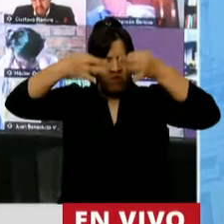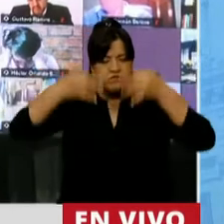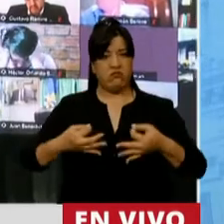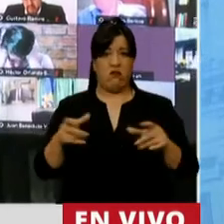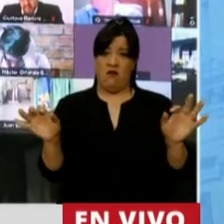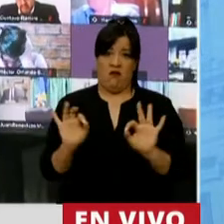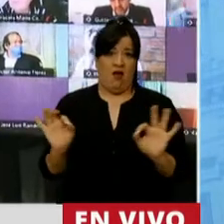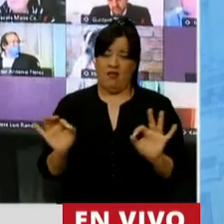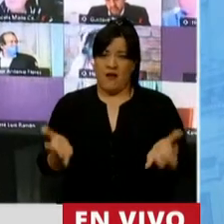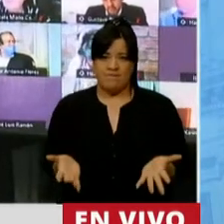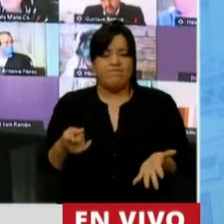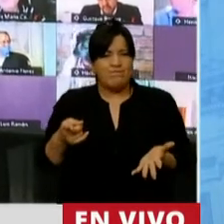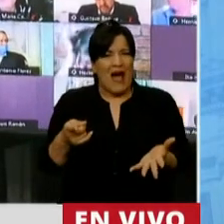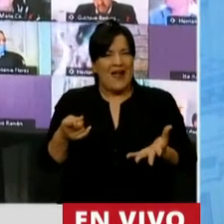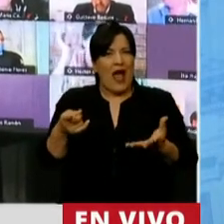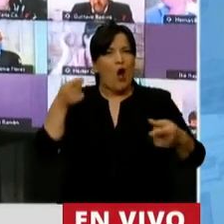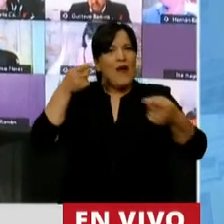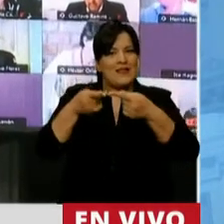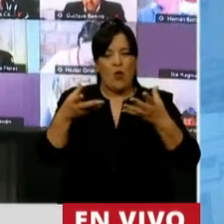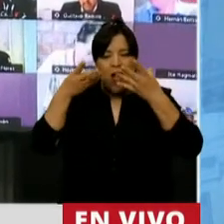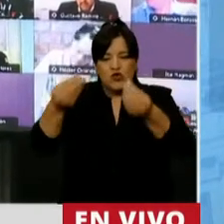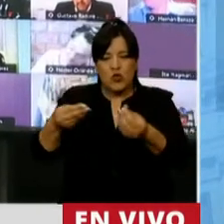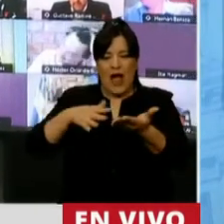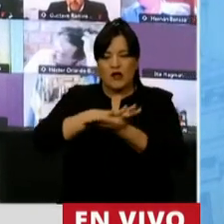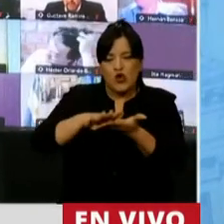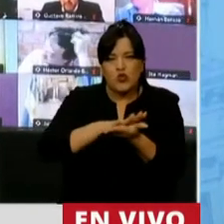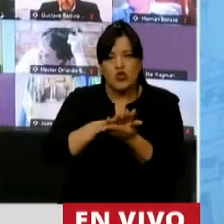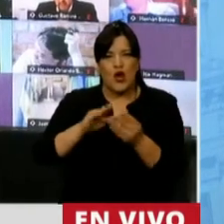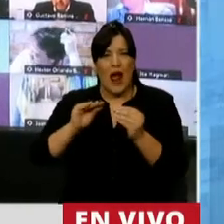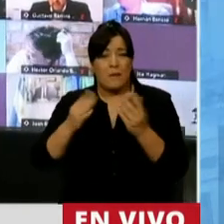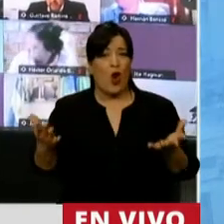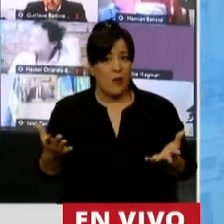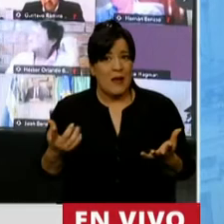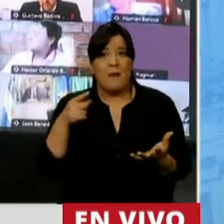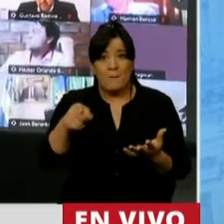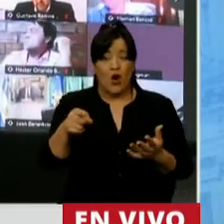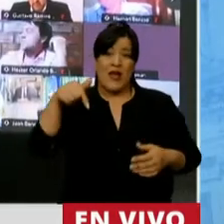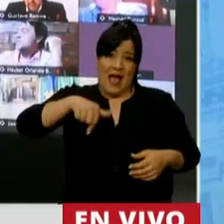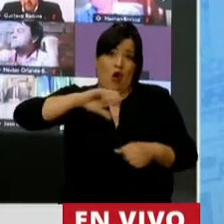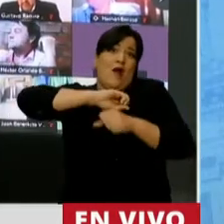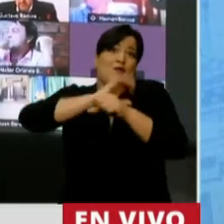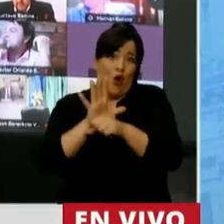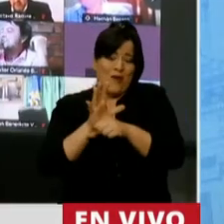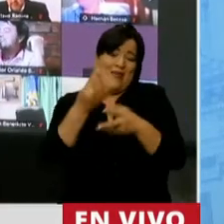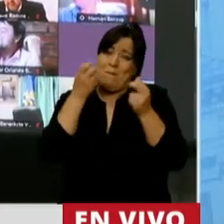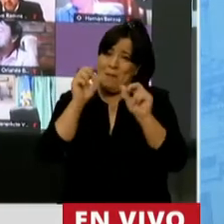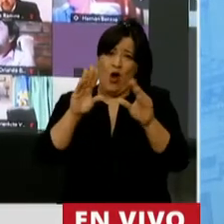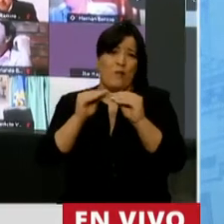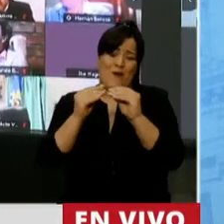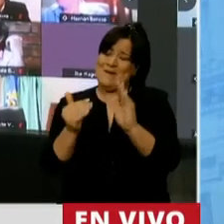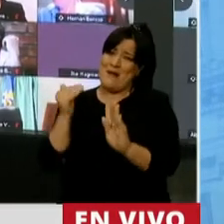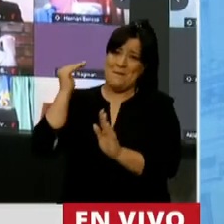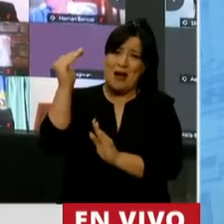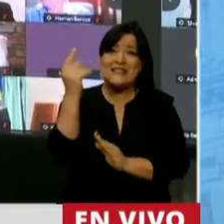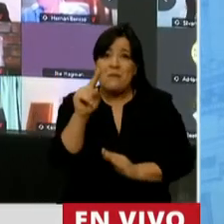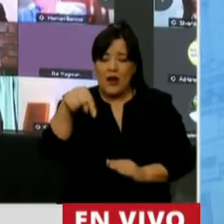que realmente colaboren con solucionar problemas que sin duda se agravaron con la pandemia, pero nuestro país